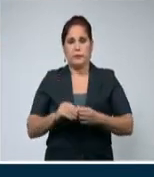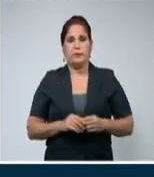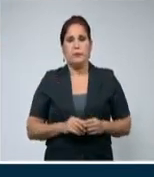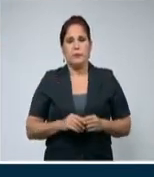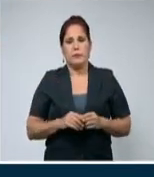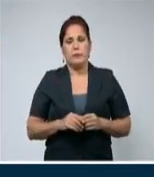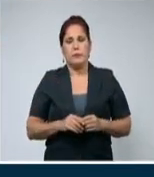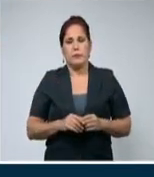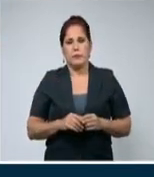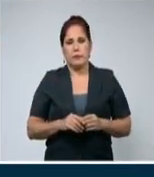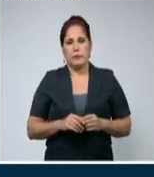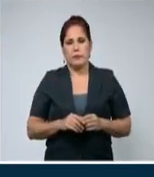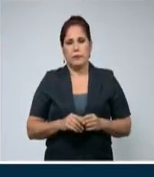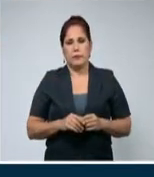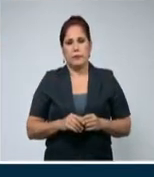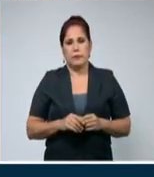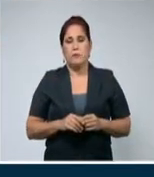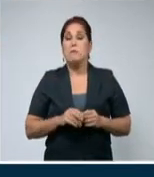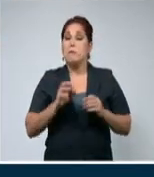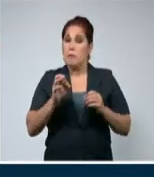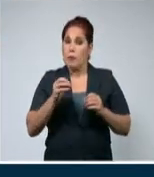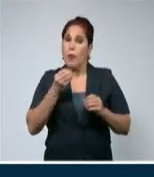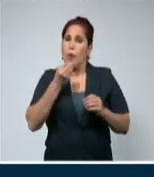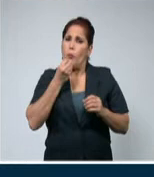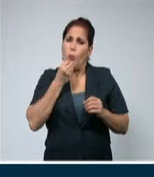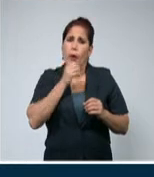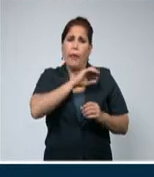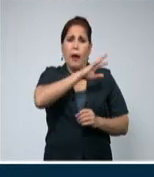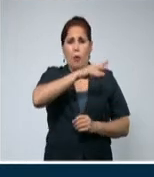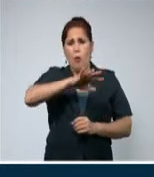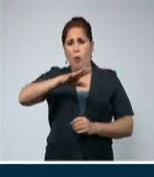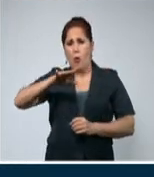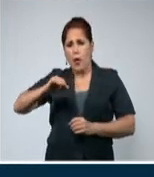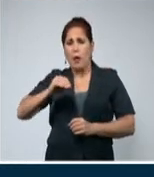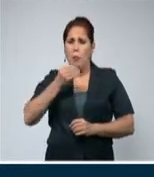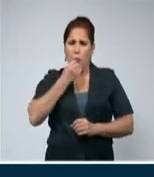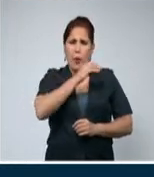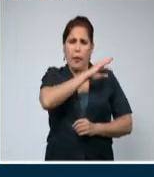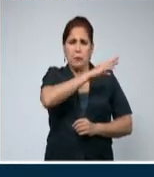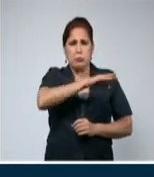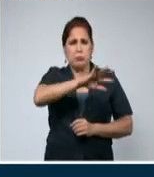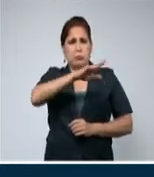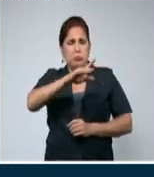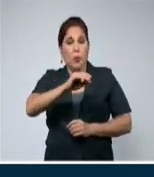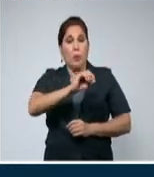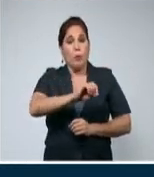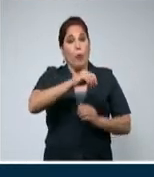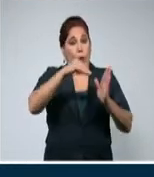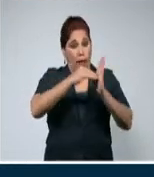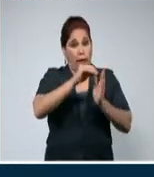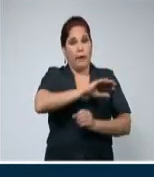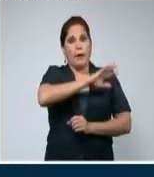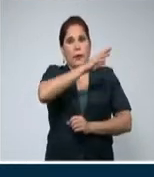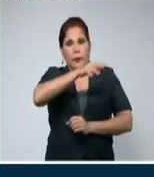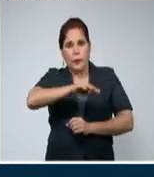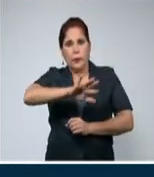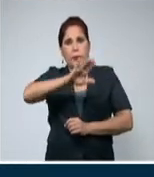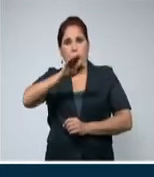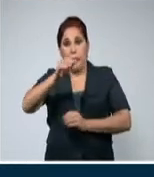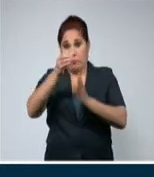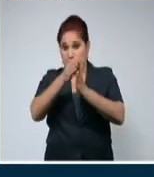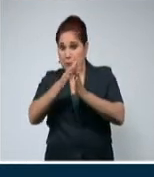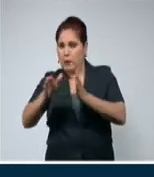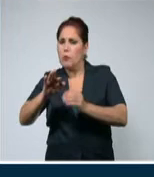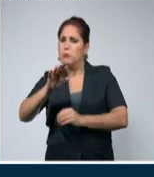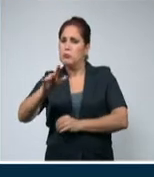y 25 kilómetros por hora. Esto va a producir poco oleaje en la costa norte oriental, que en la tarde se incrementará. Oleaje tendremos mar tranquila en el resto de la